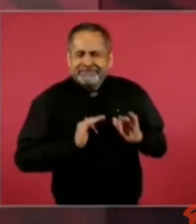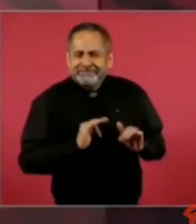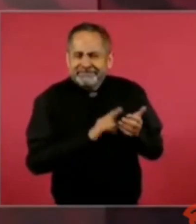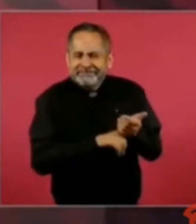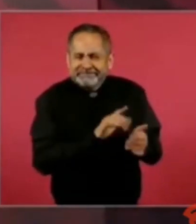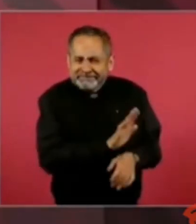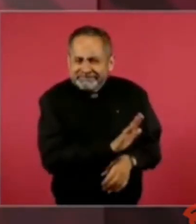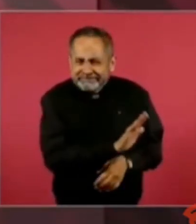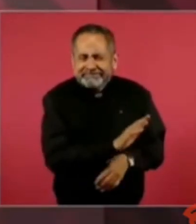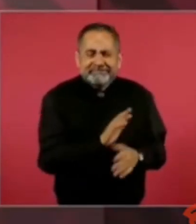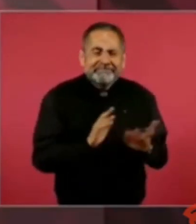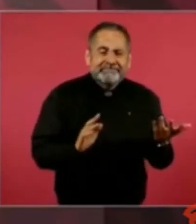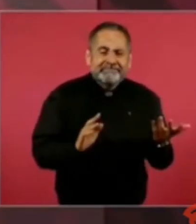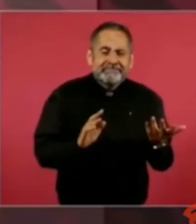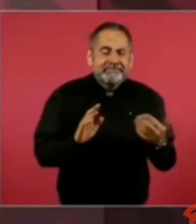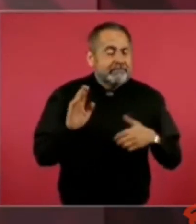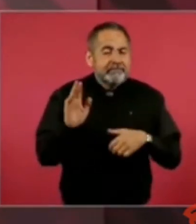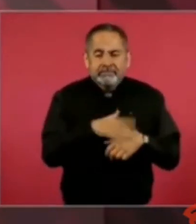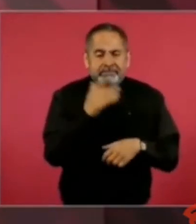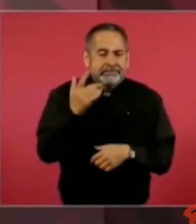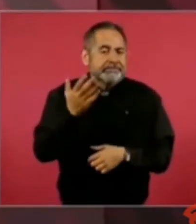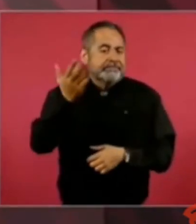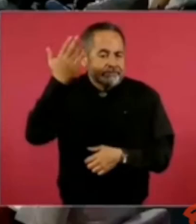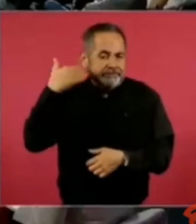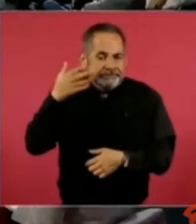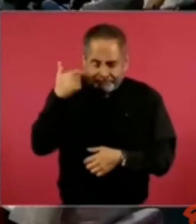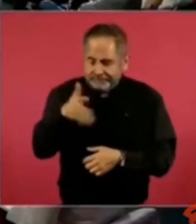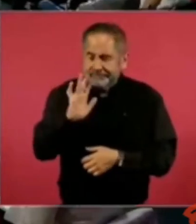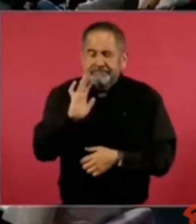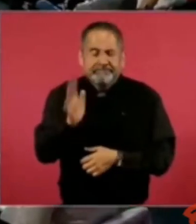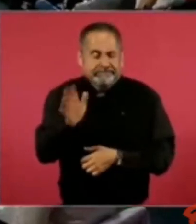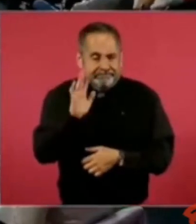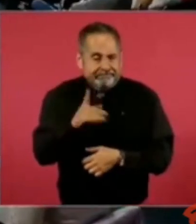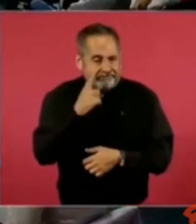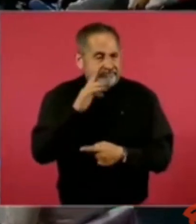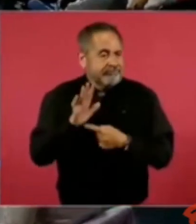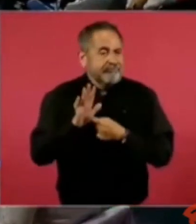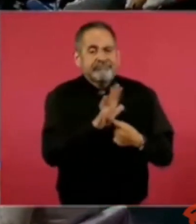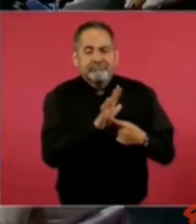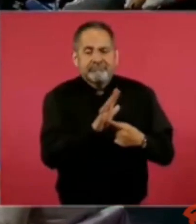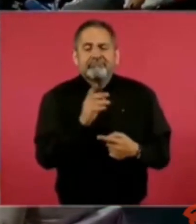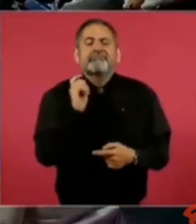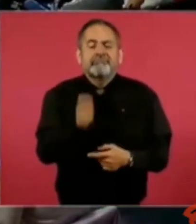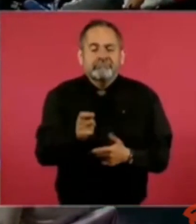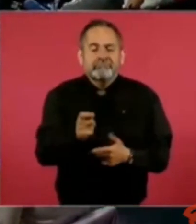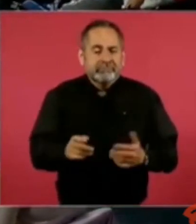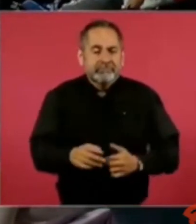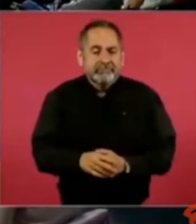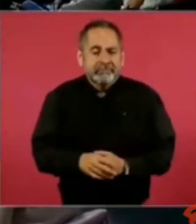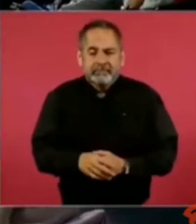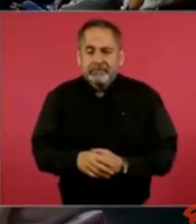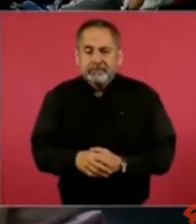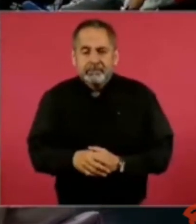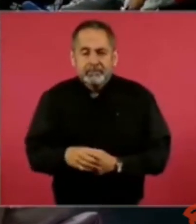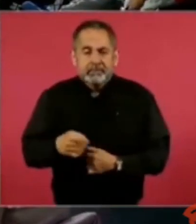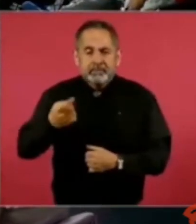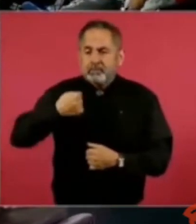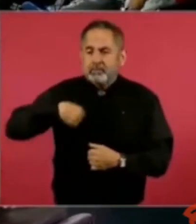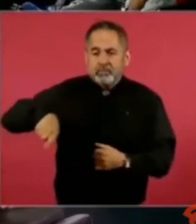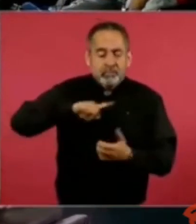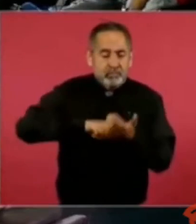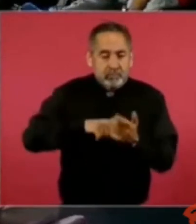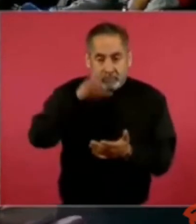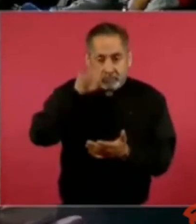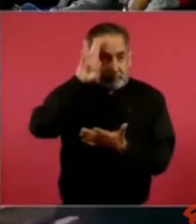Ya se ha demostrado que nosotros no somos extremistas,